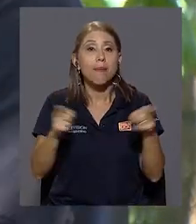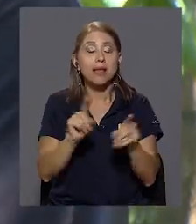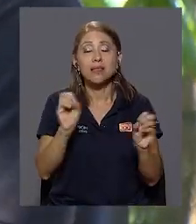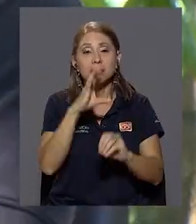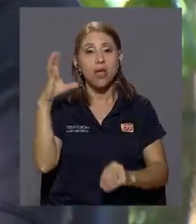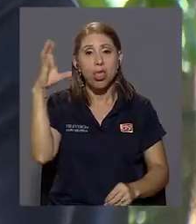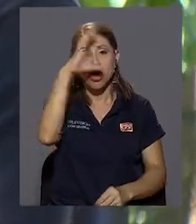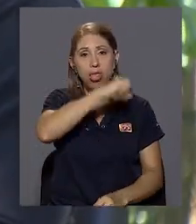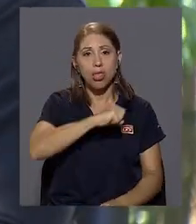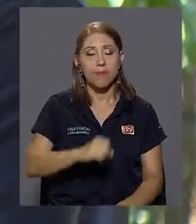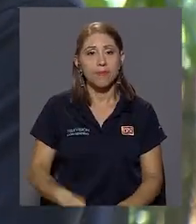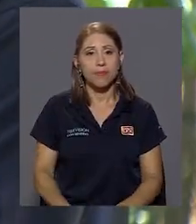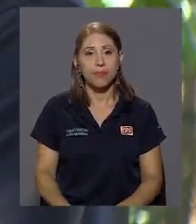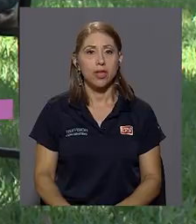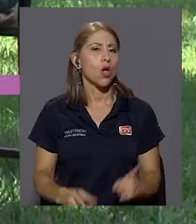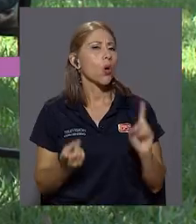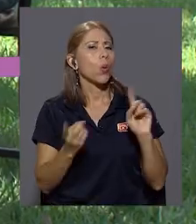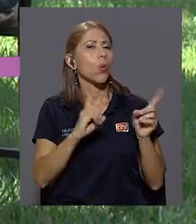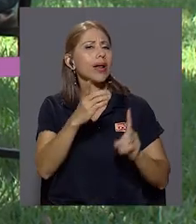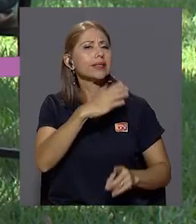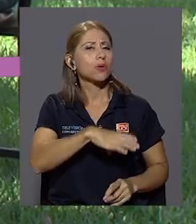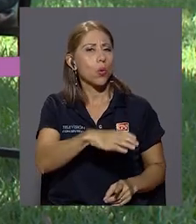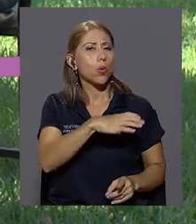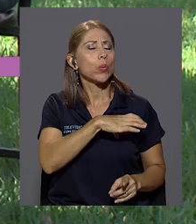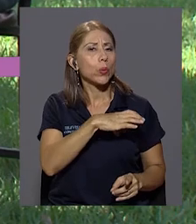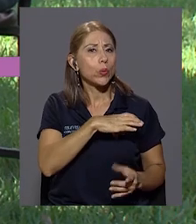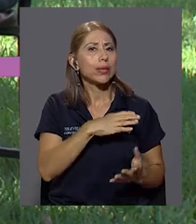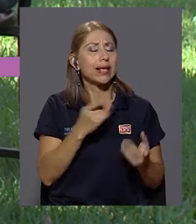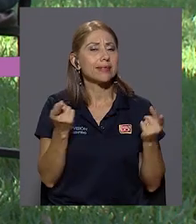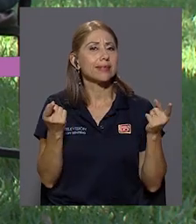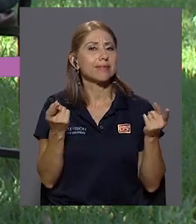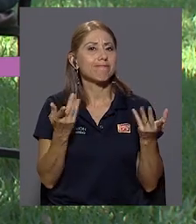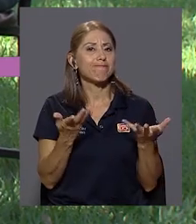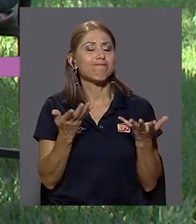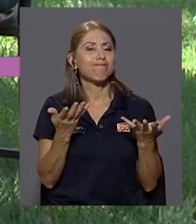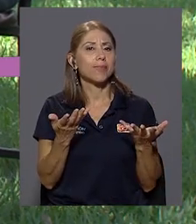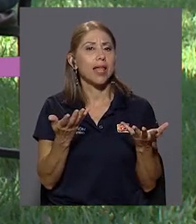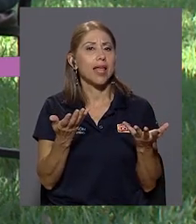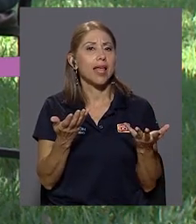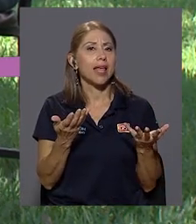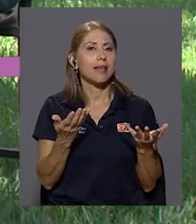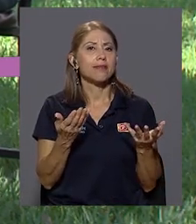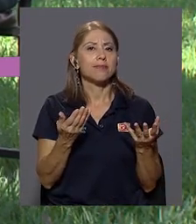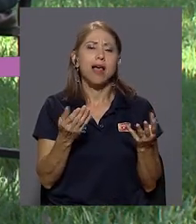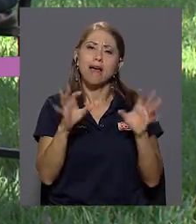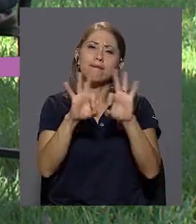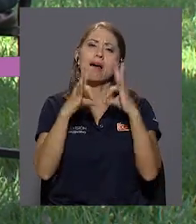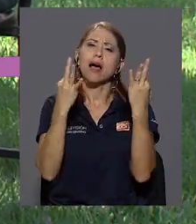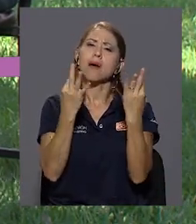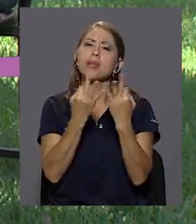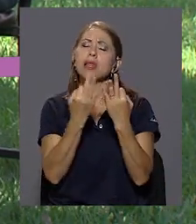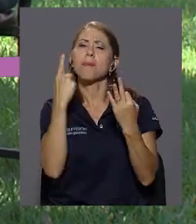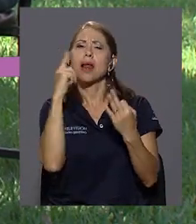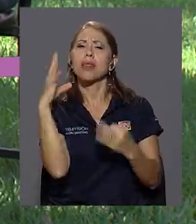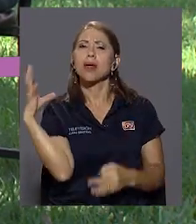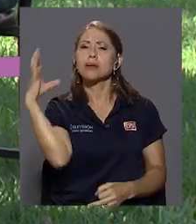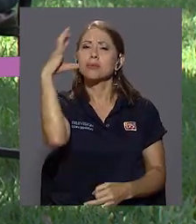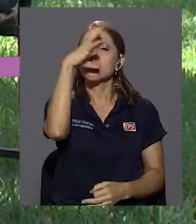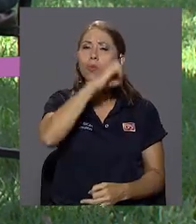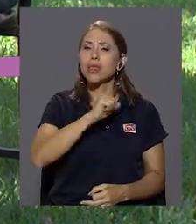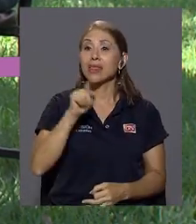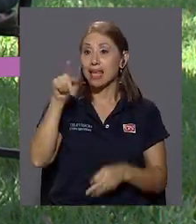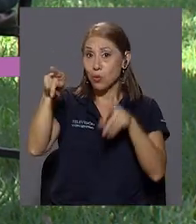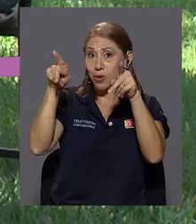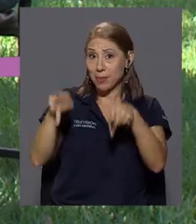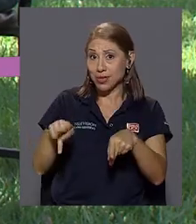inconscientemente. ¿Qué conductas pueden ver, digamos, las familias para detectar que uno de sus